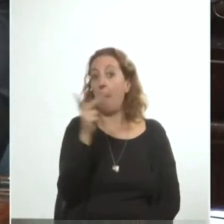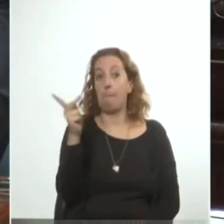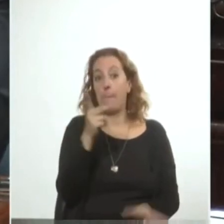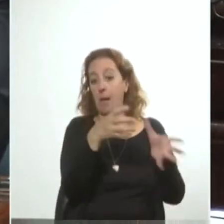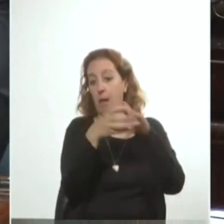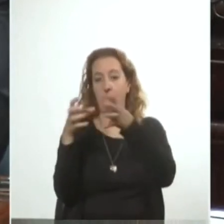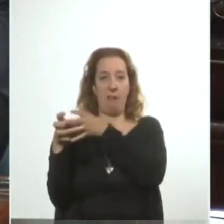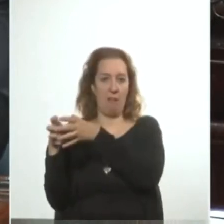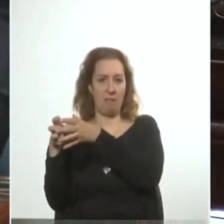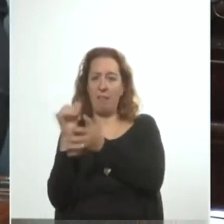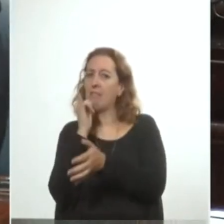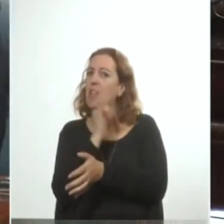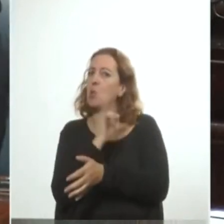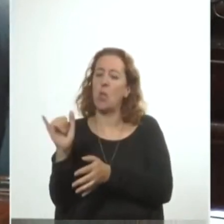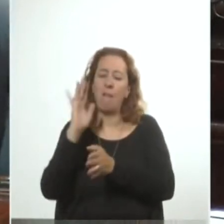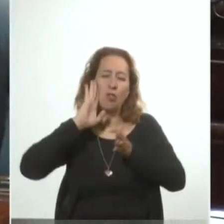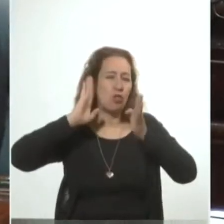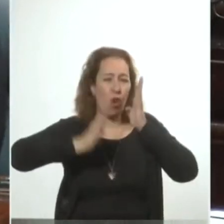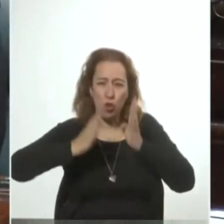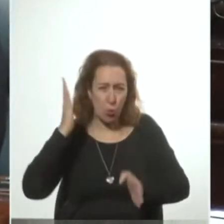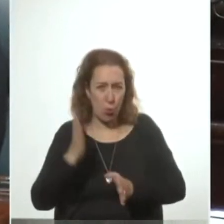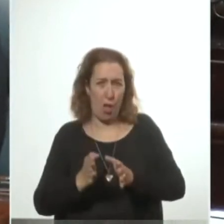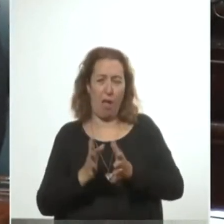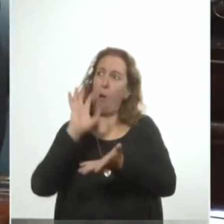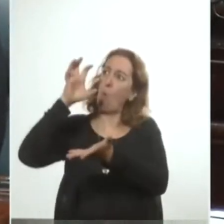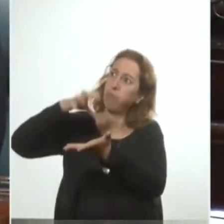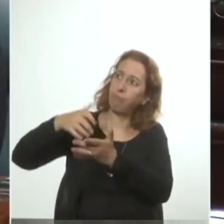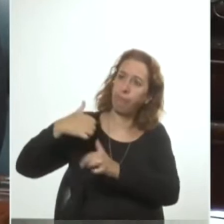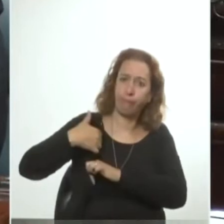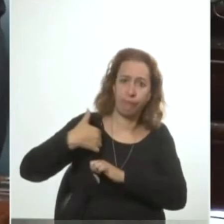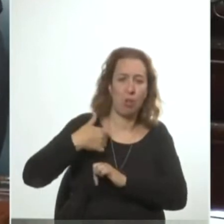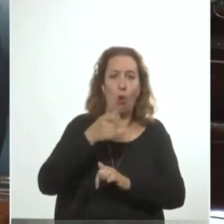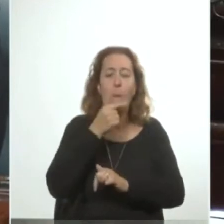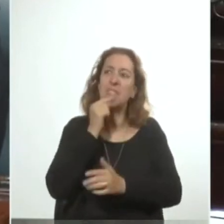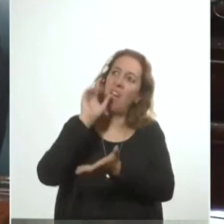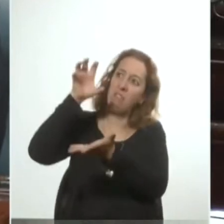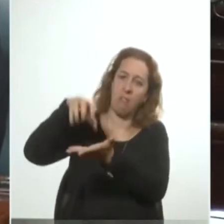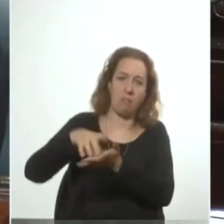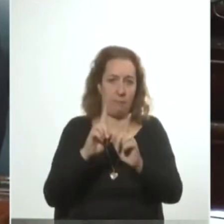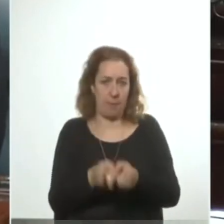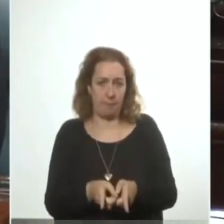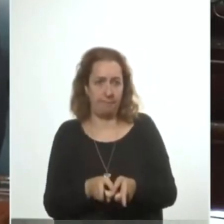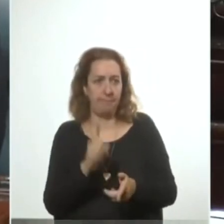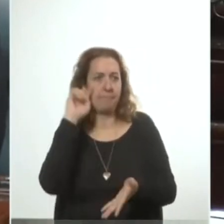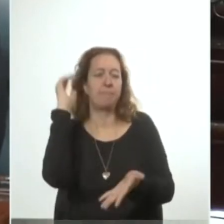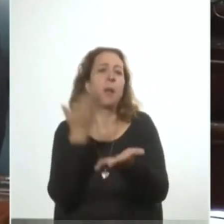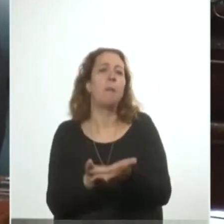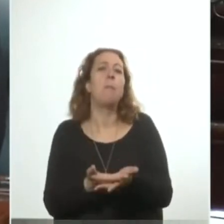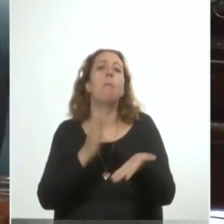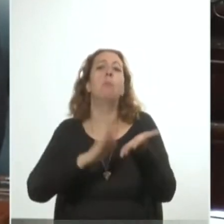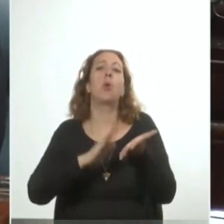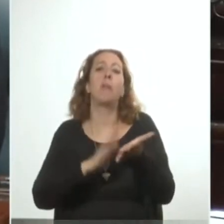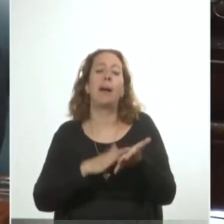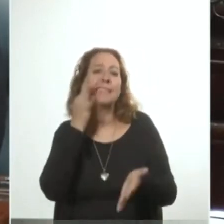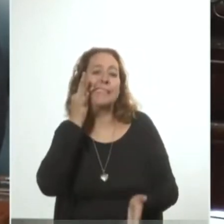se denunciaban torturas en los cuarteles y comisarías del país. Se presentaban pruebas y testimonios.